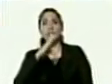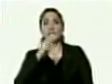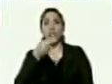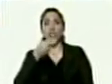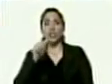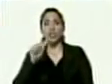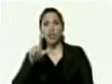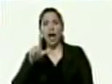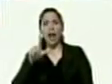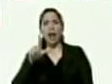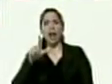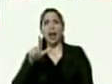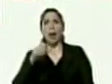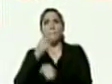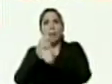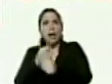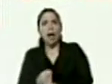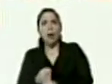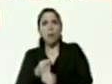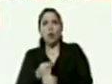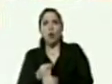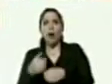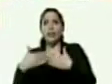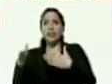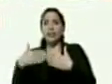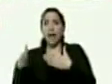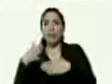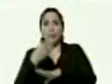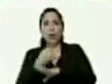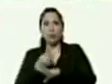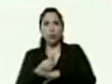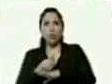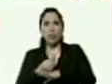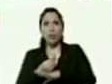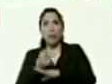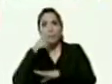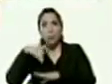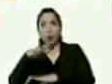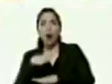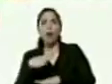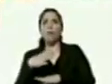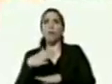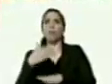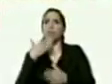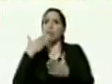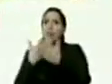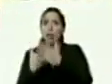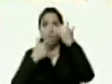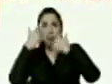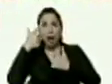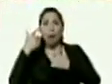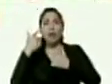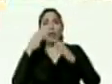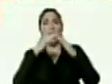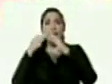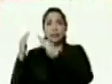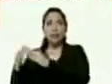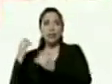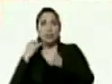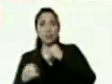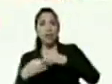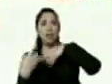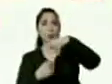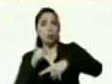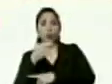Maturín y ahí estaba la comunidad de Guanaguanay pidiendo al comandante Chávez para que sus viviendas se terminaran y en revolución gracias